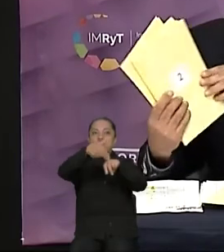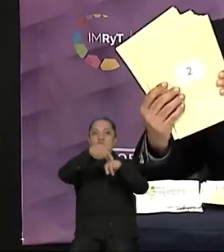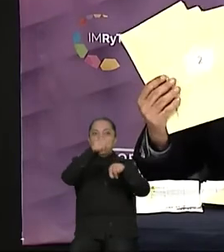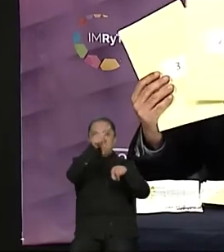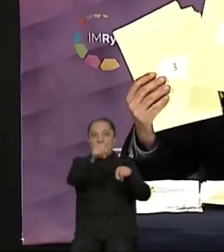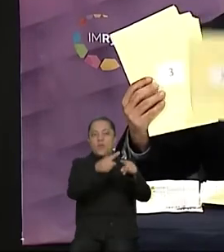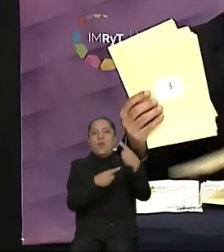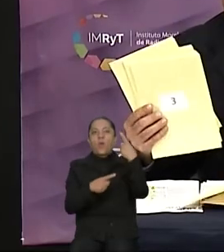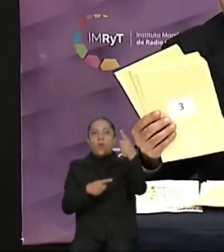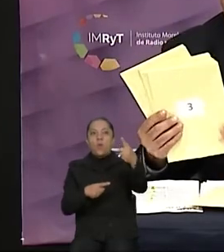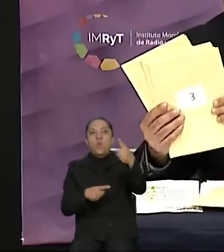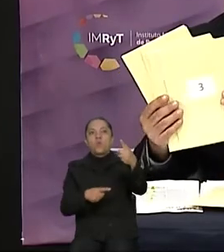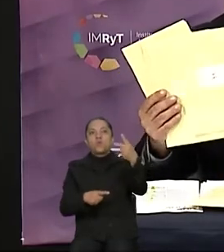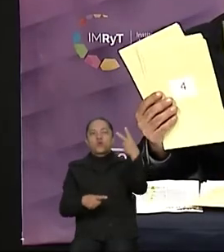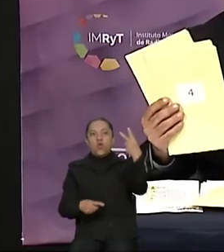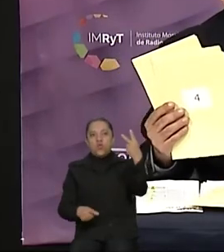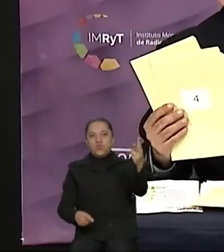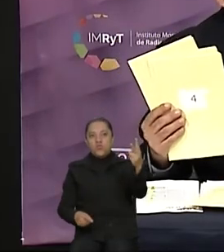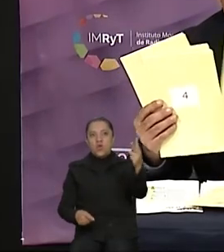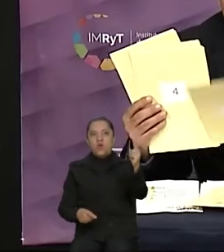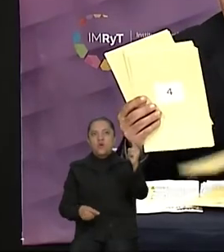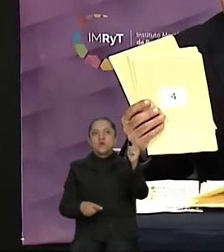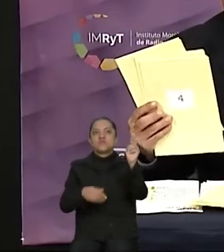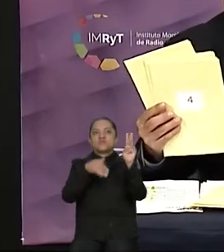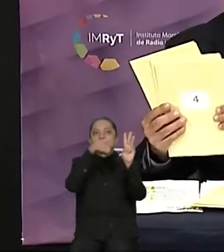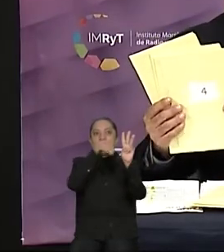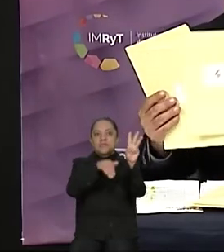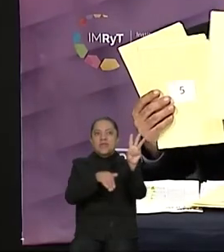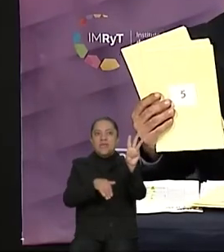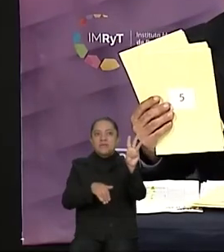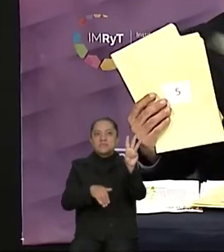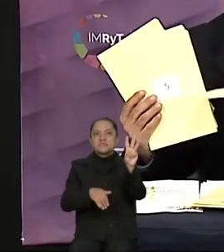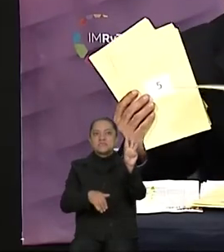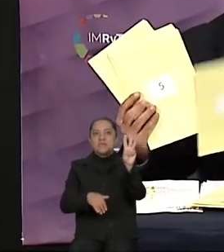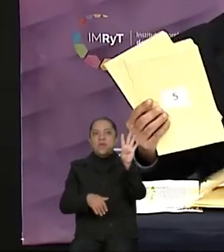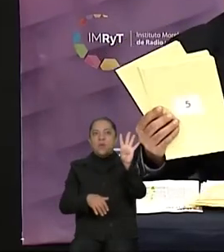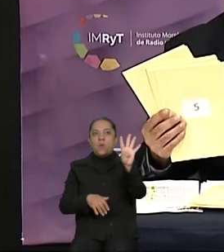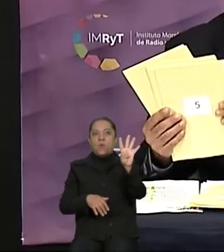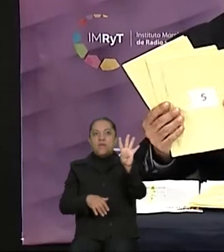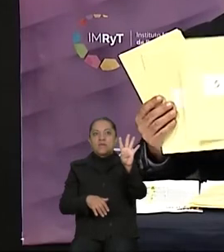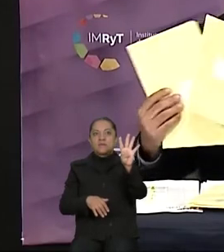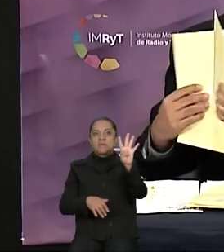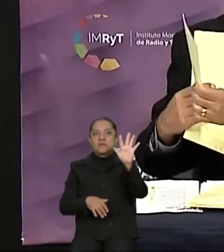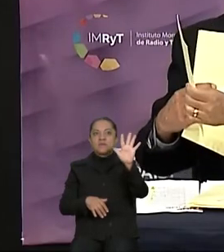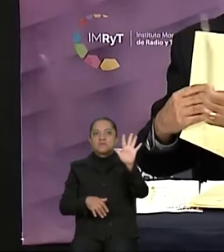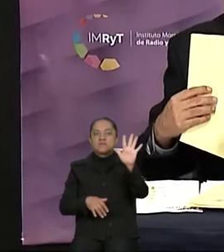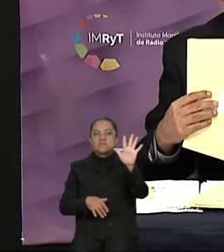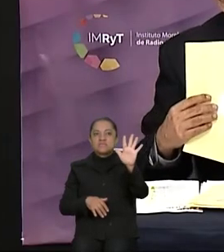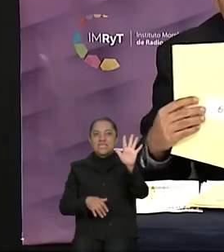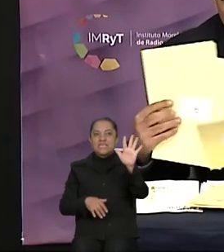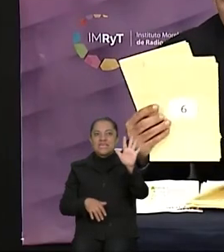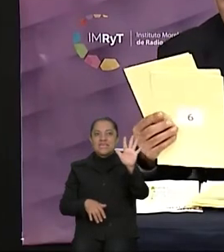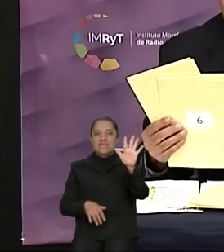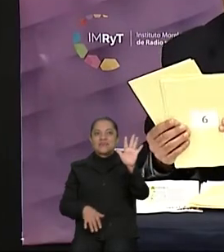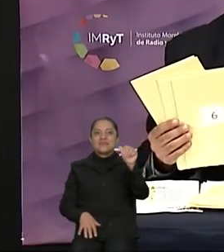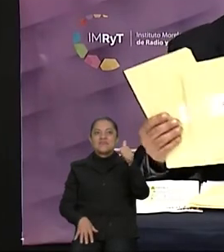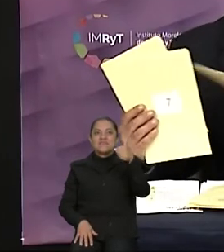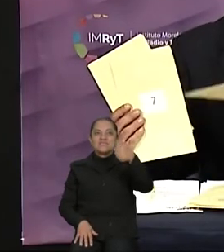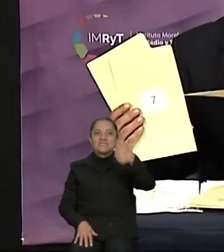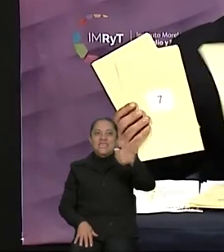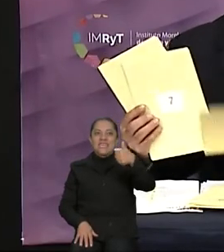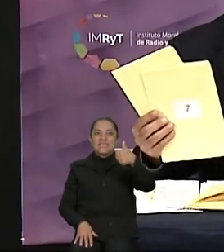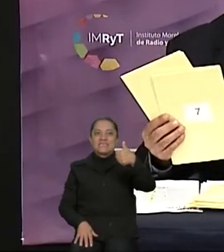2, 3, 4, 5, mostramos,